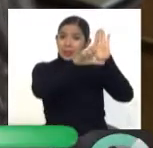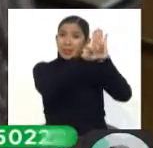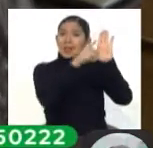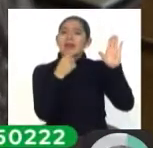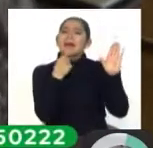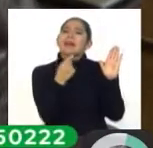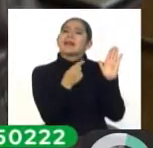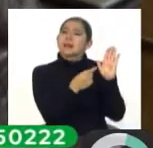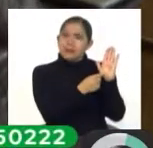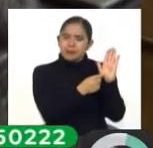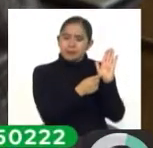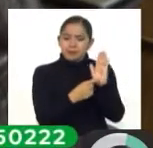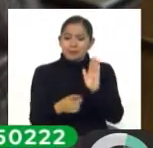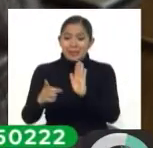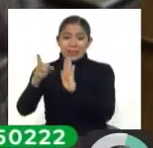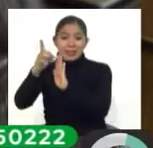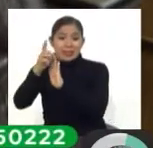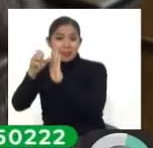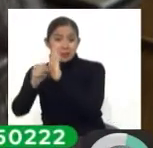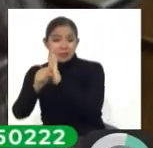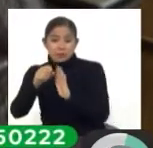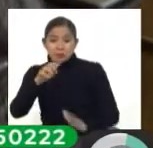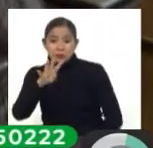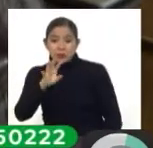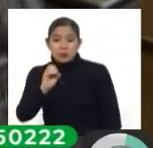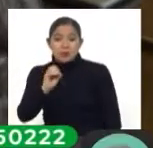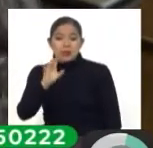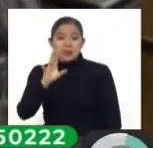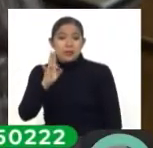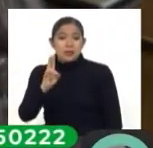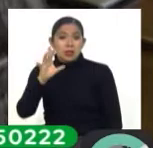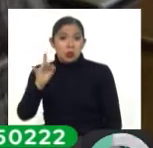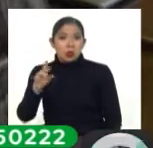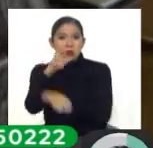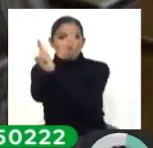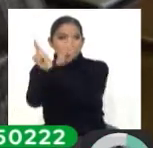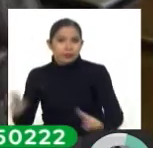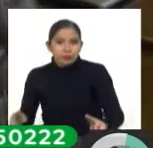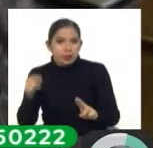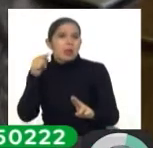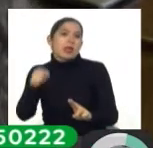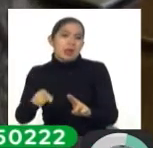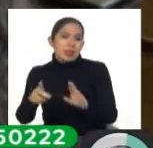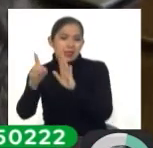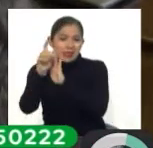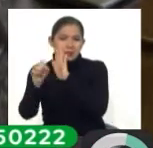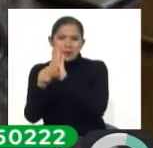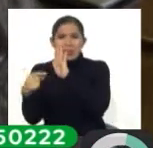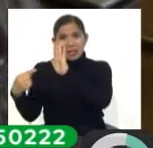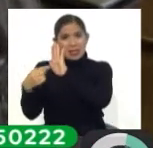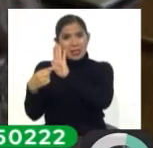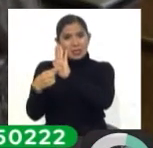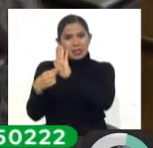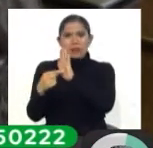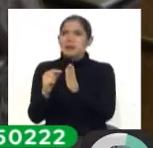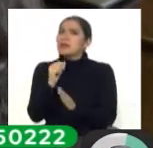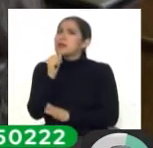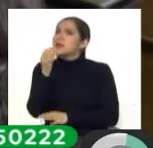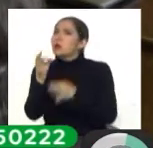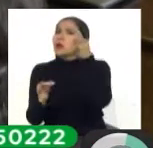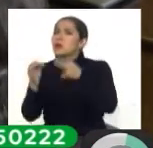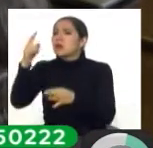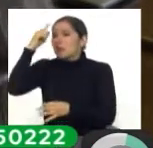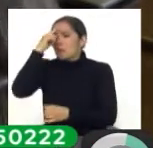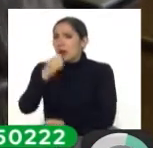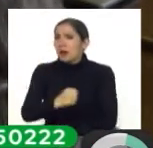el Decreto Supremo 4078 que es de impunidad para las